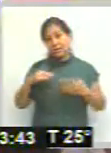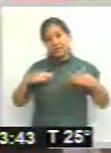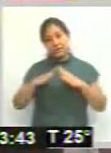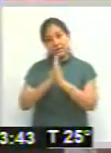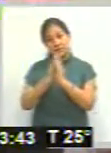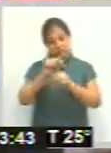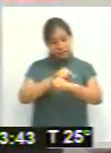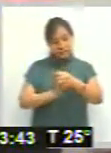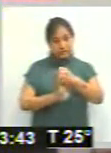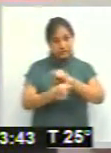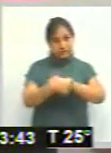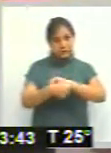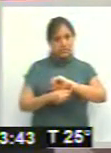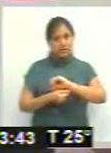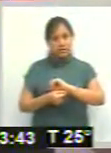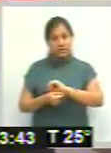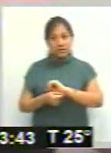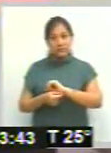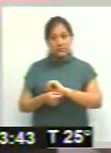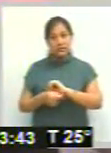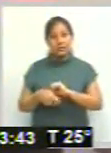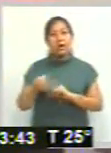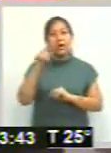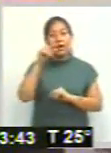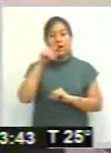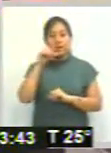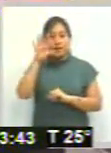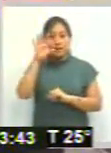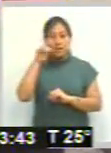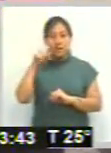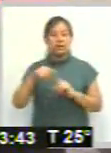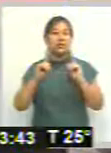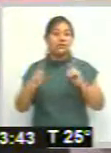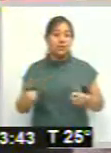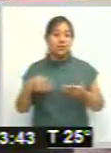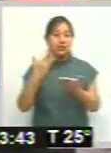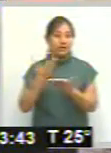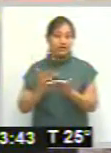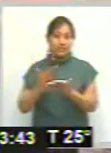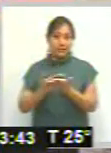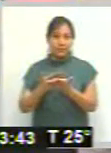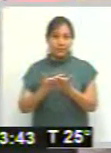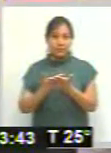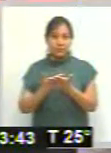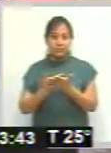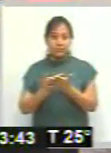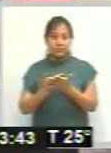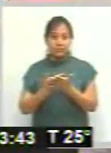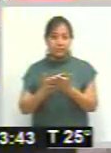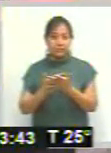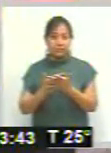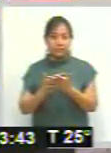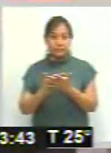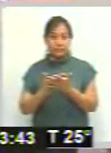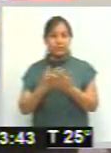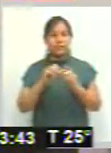al San Cayetano. Y también le pedimos que ya me la han perfeccionado al Señor